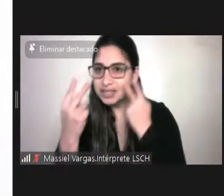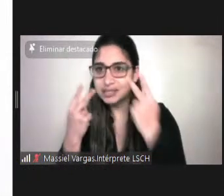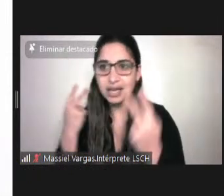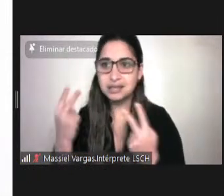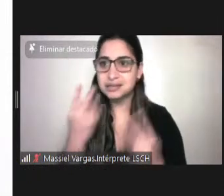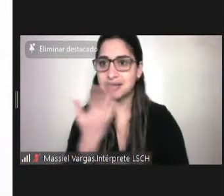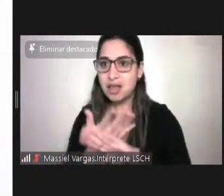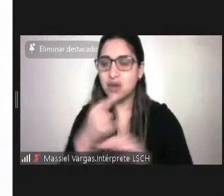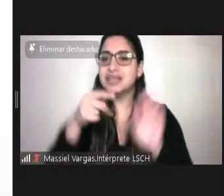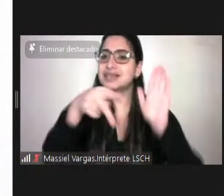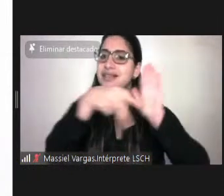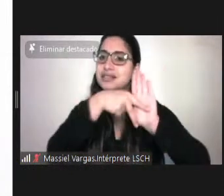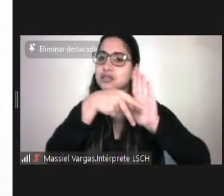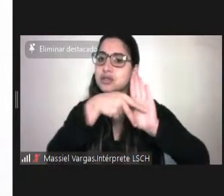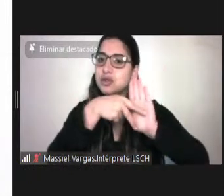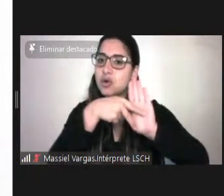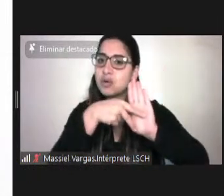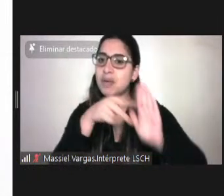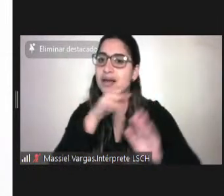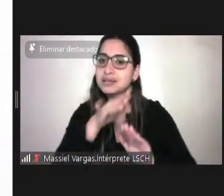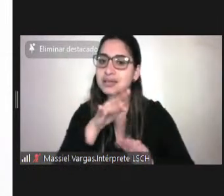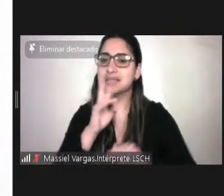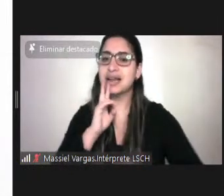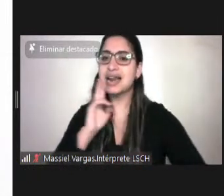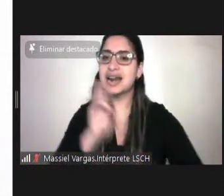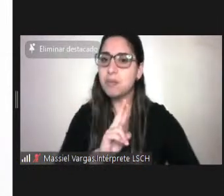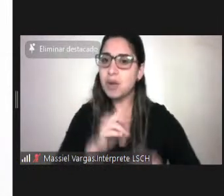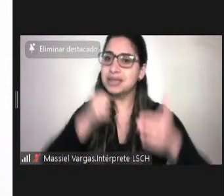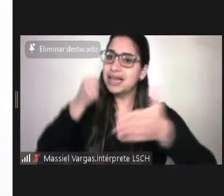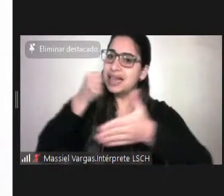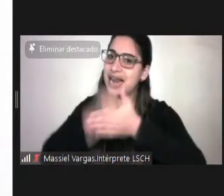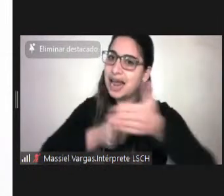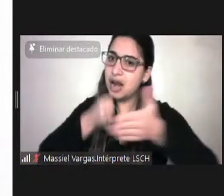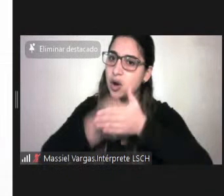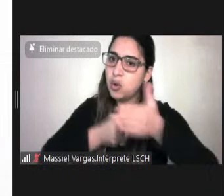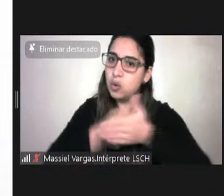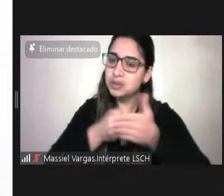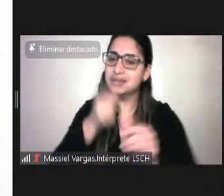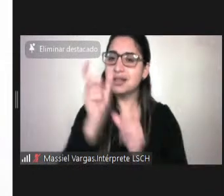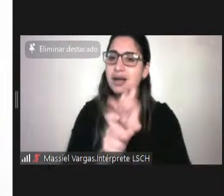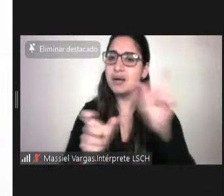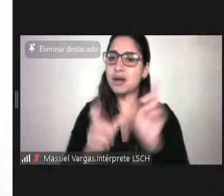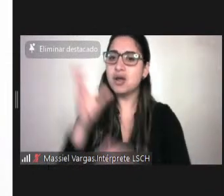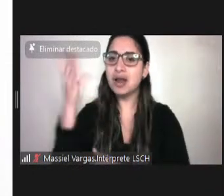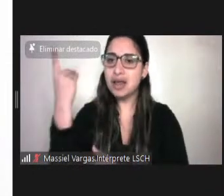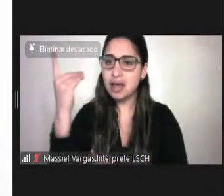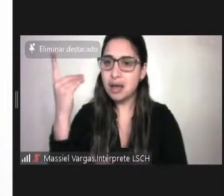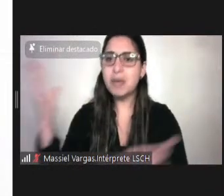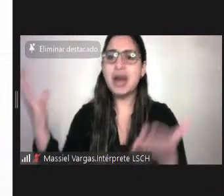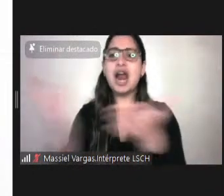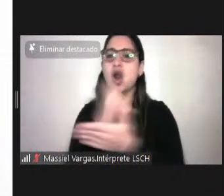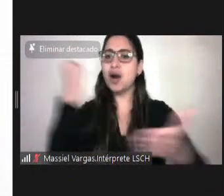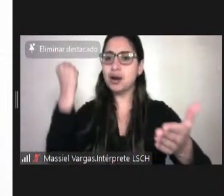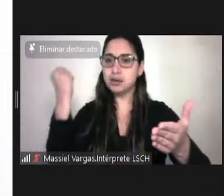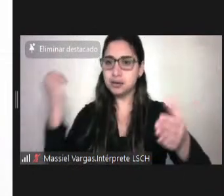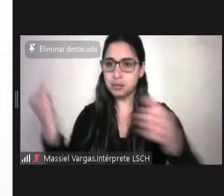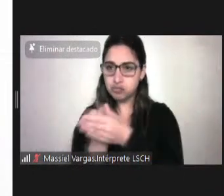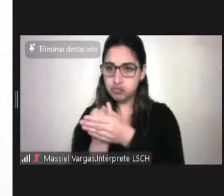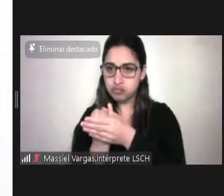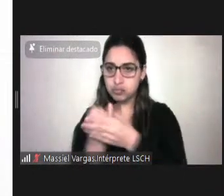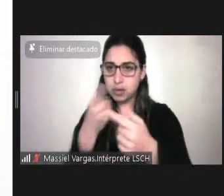son el resultado de la lucha de las personas con discapacidad para ser incluidas en la sociedad.